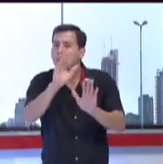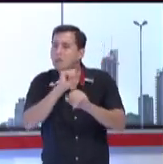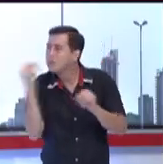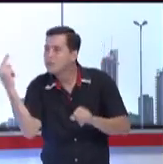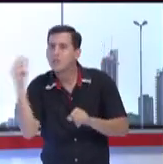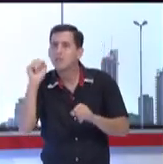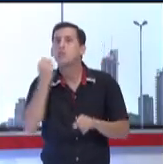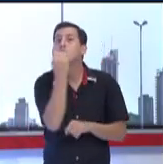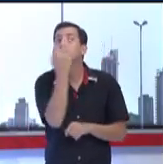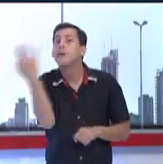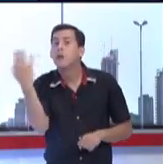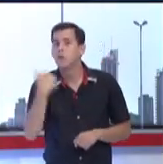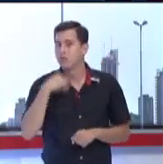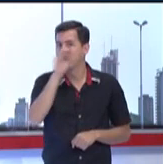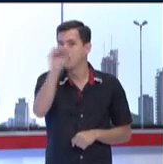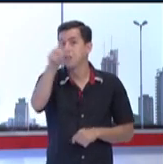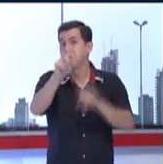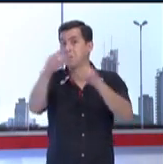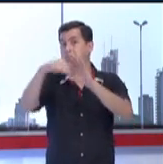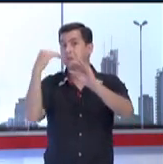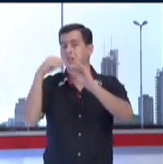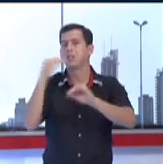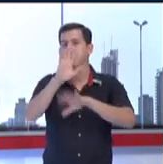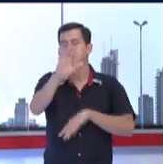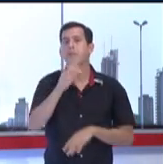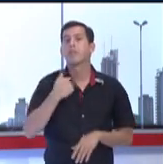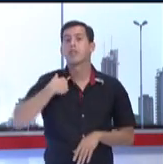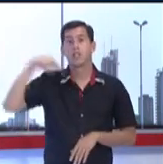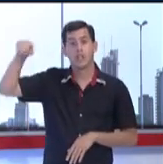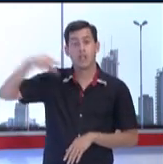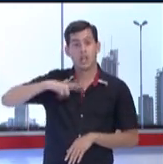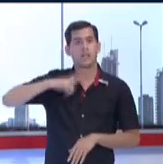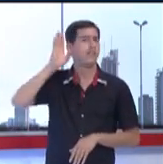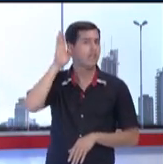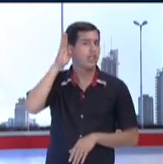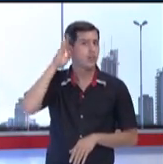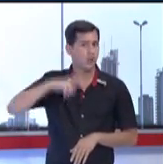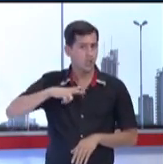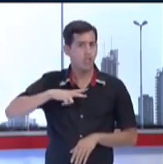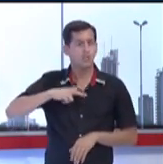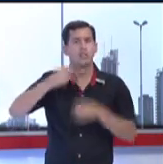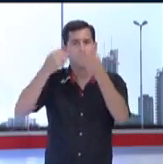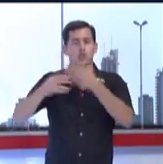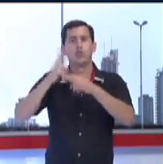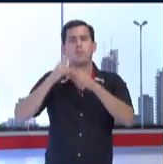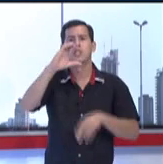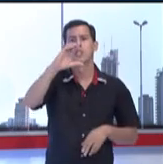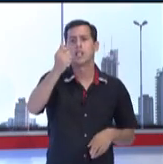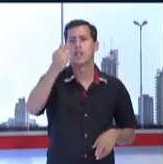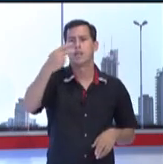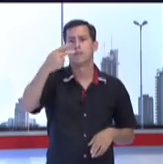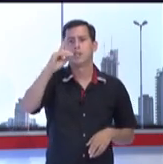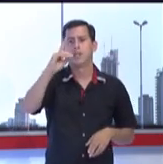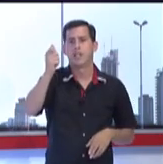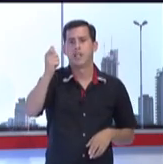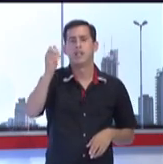se puede, para los que están interesados. Tenemos en Facebook una página, es Capda Rosa Peña, C